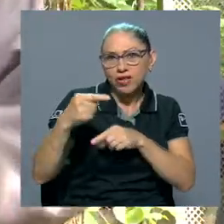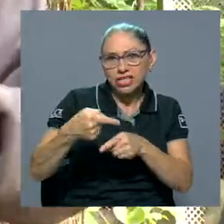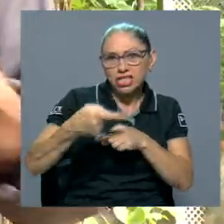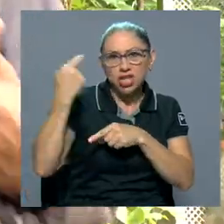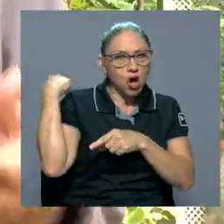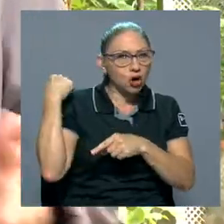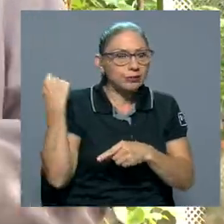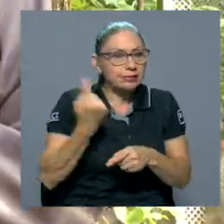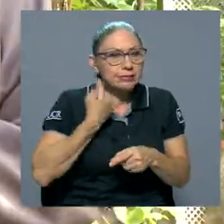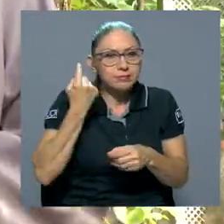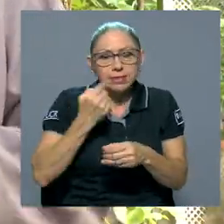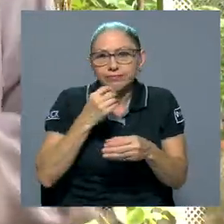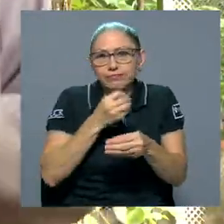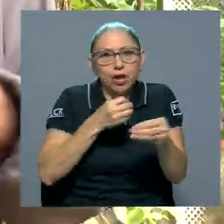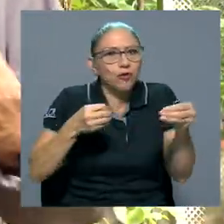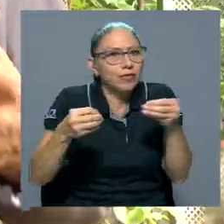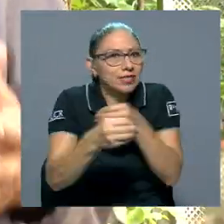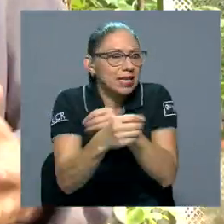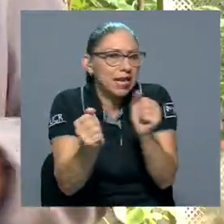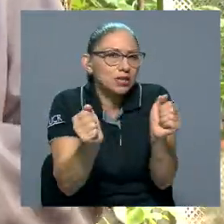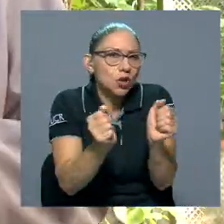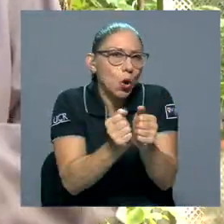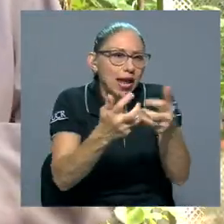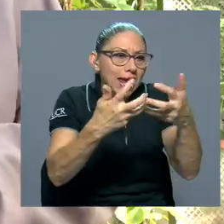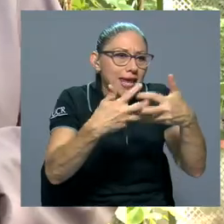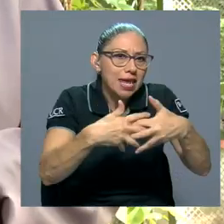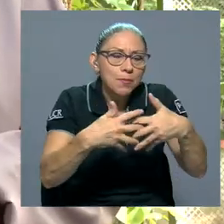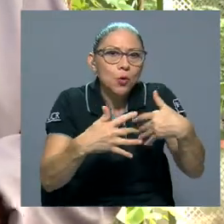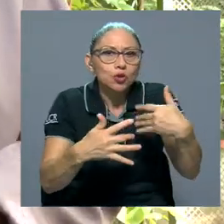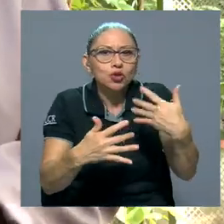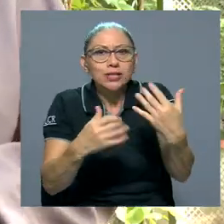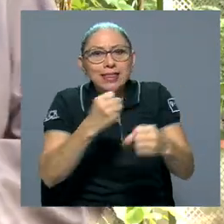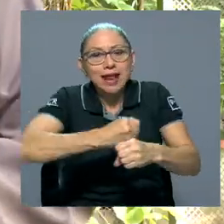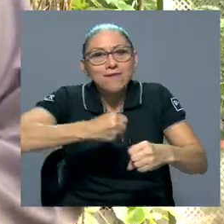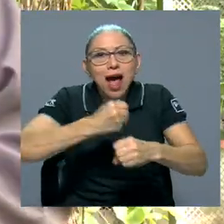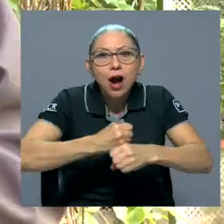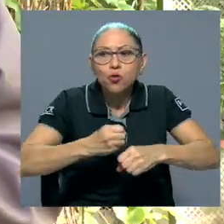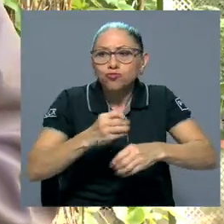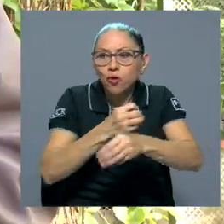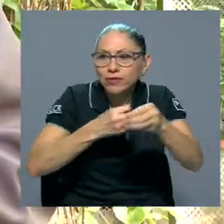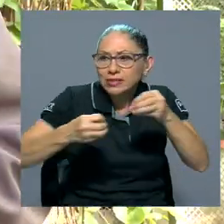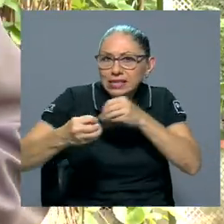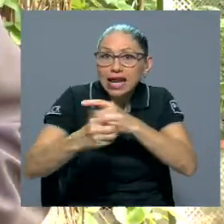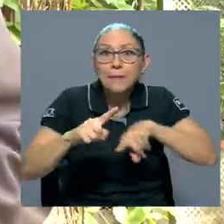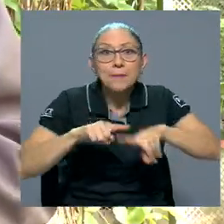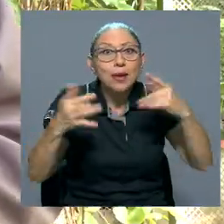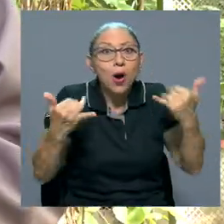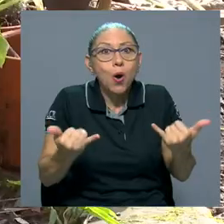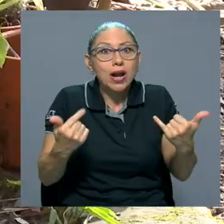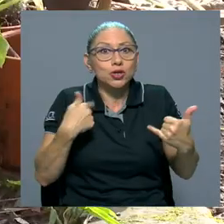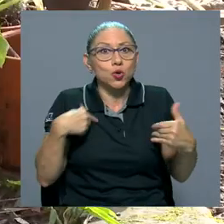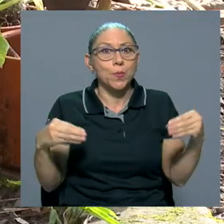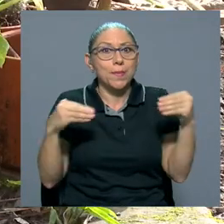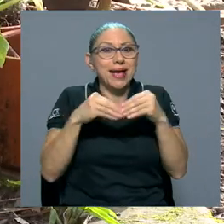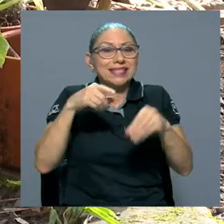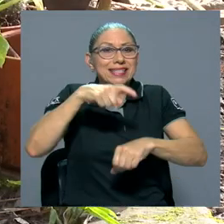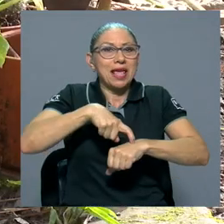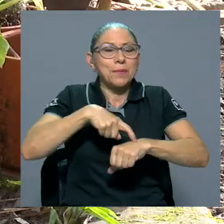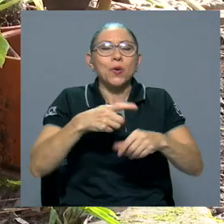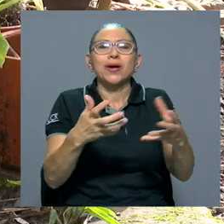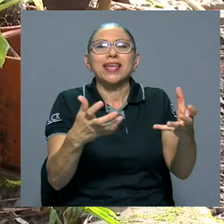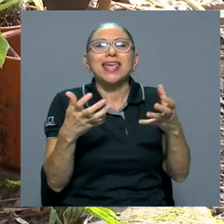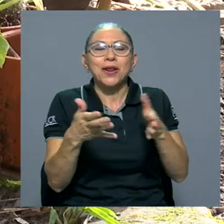sido en oficinas con equipos de trabajo, pero ahora que tengo más tiempo quiero aprovechar